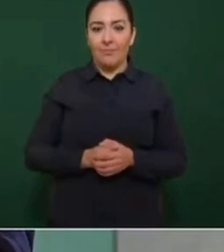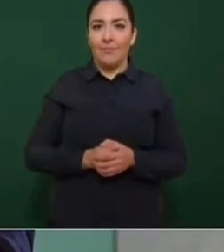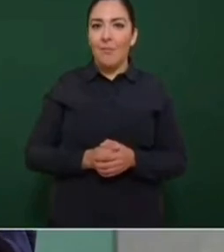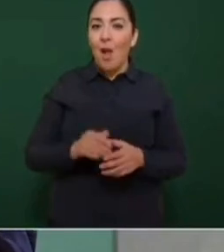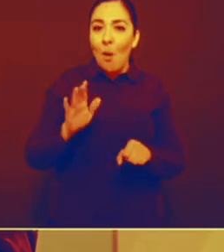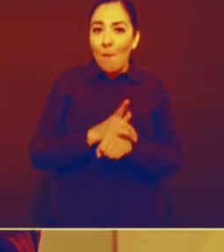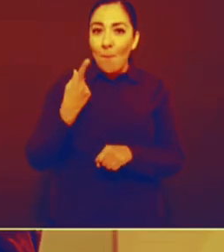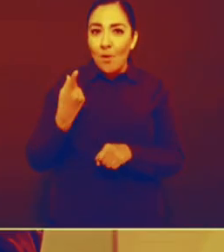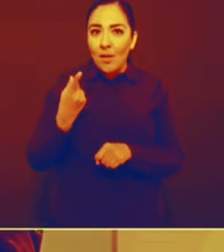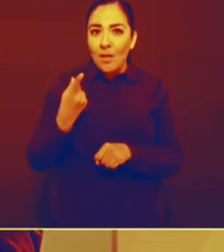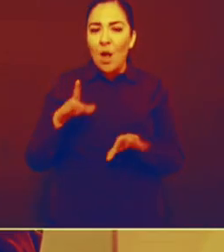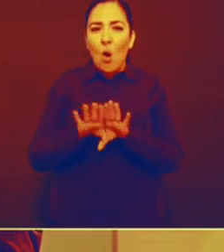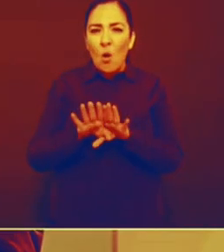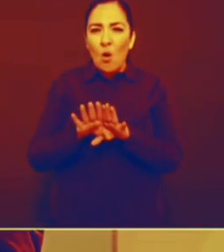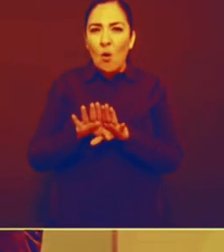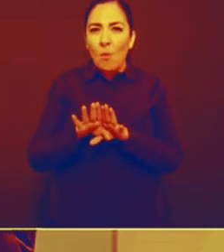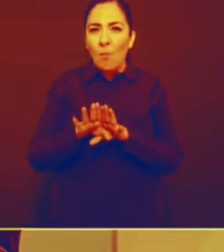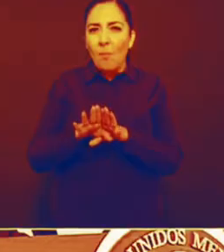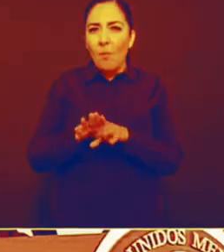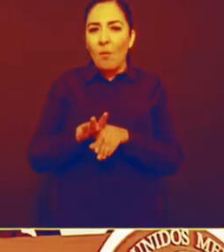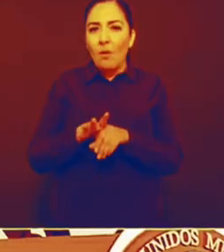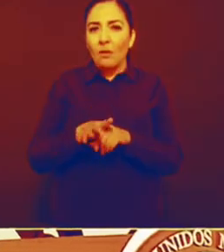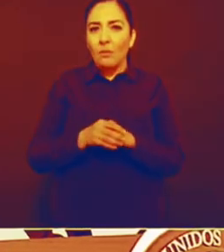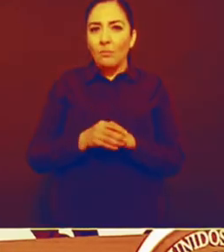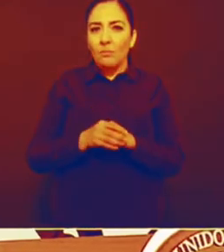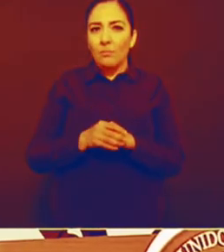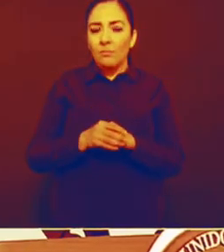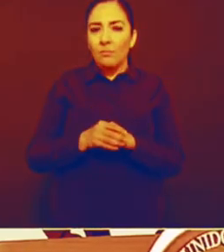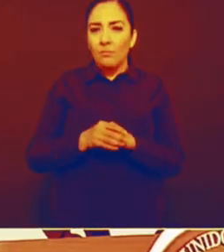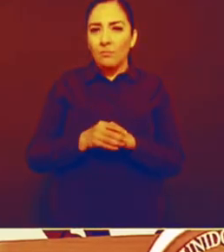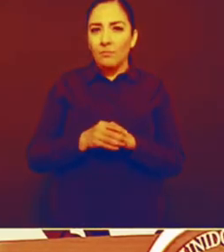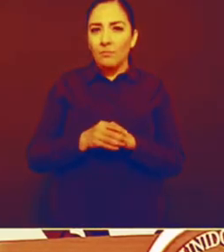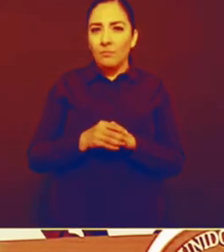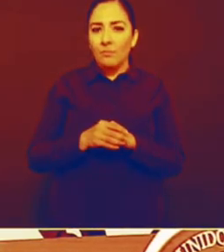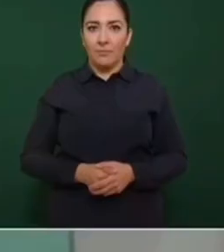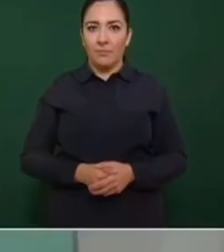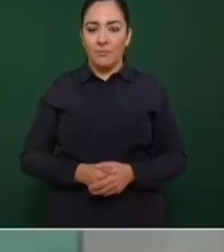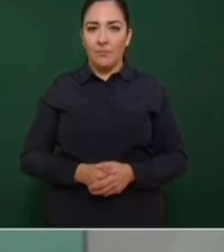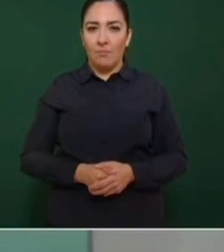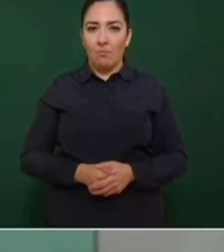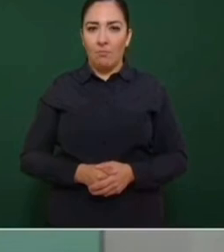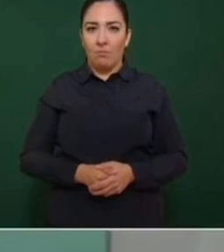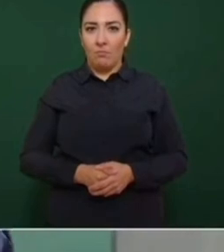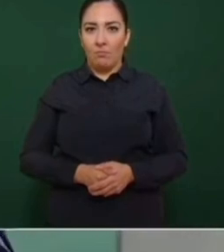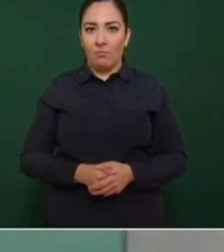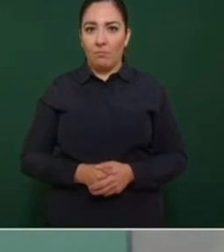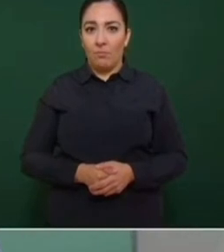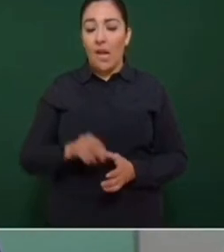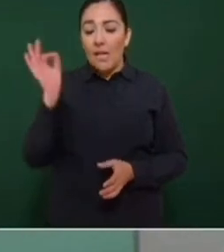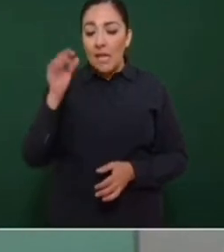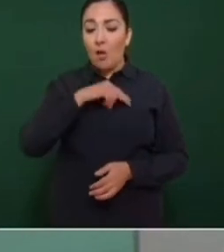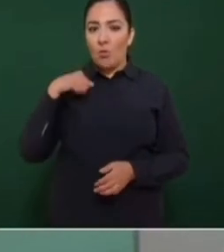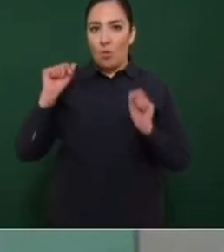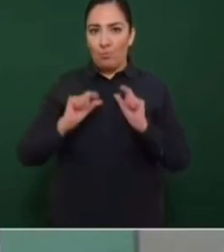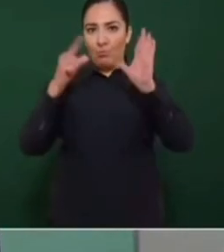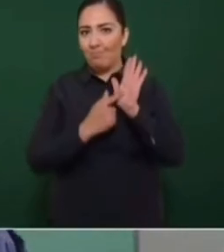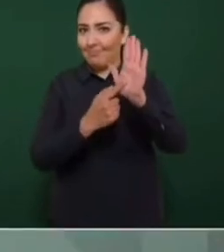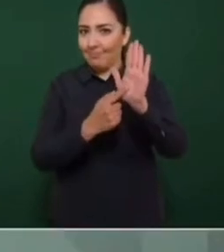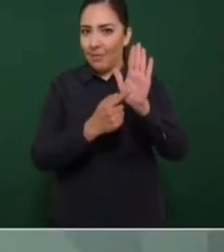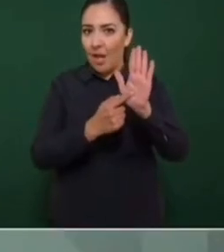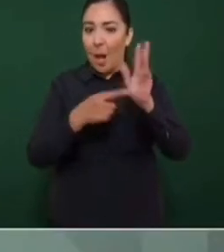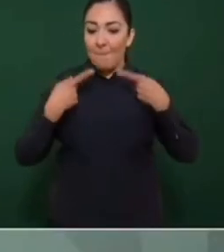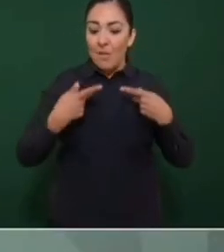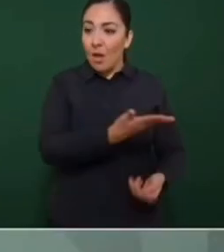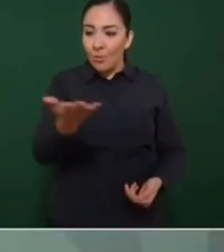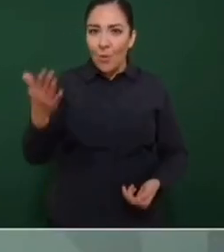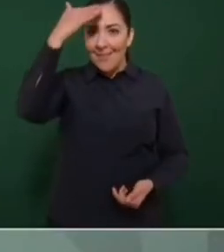Porque es una especie de golpismo el que van preparando. Y si se da a conocer, pues ya la gente sabe